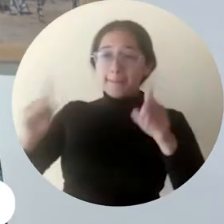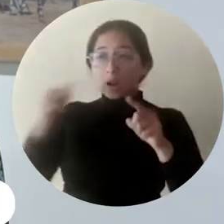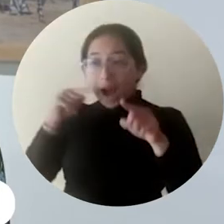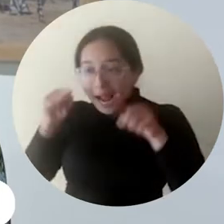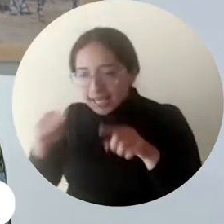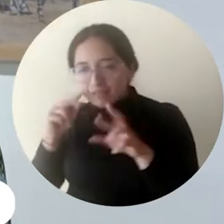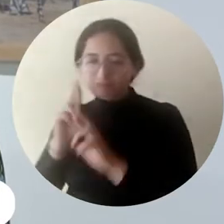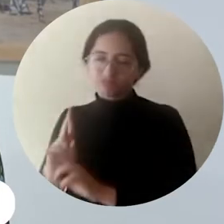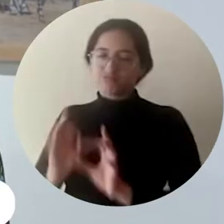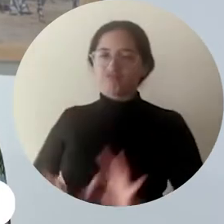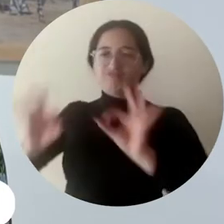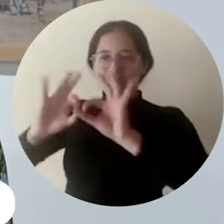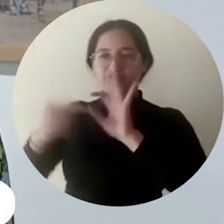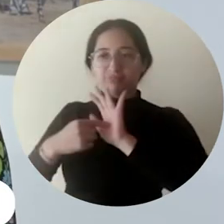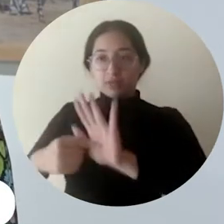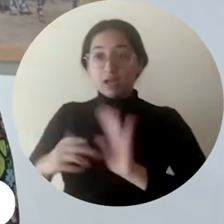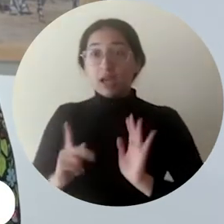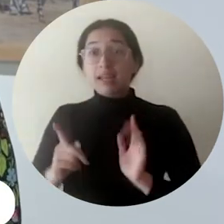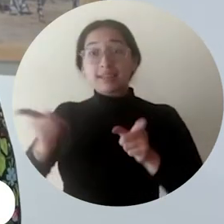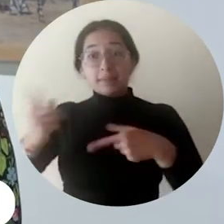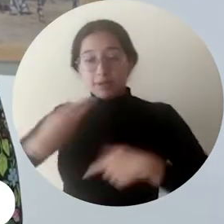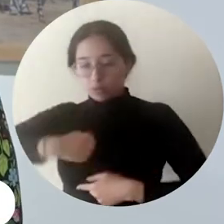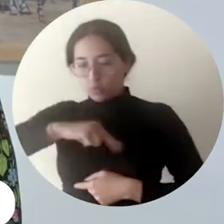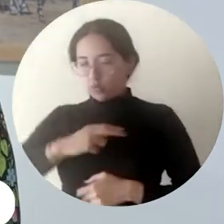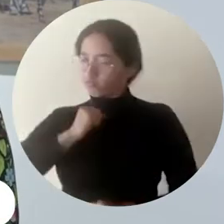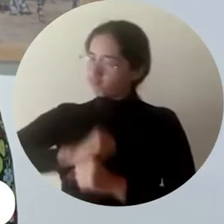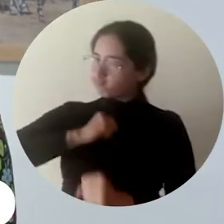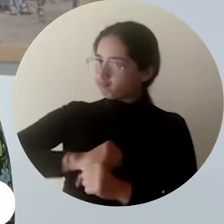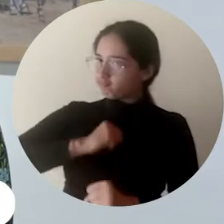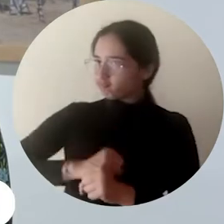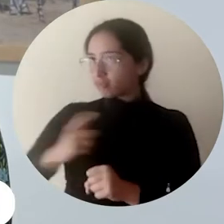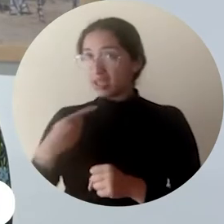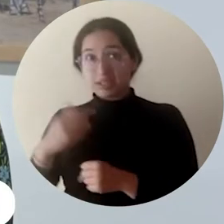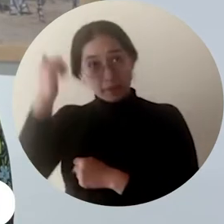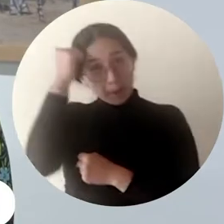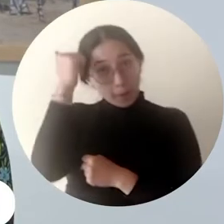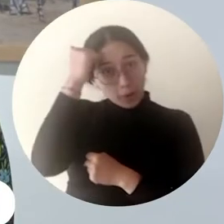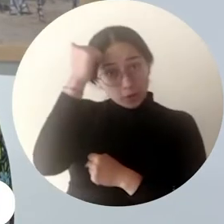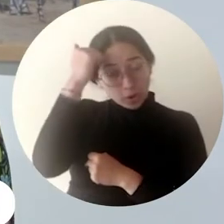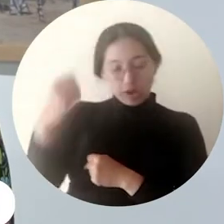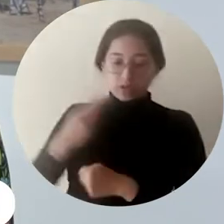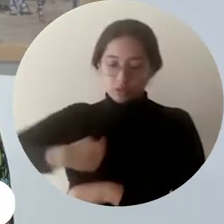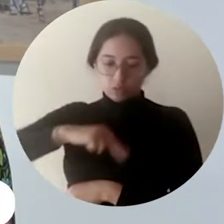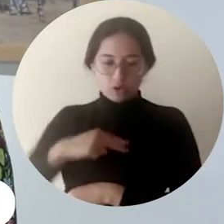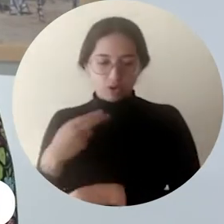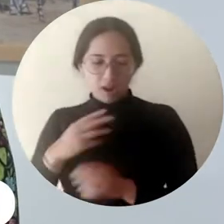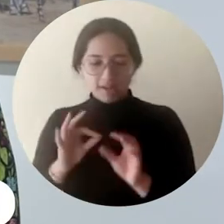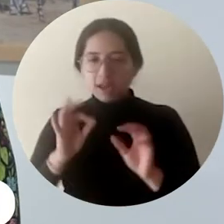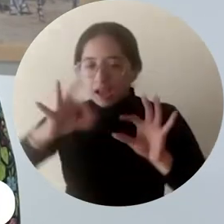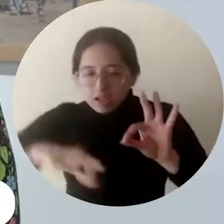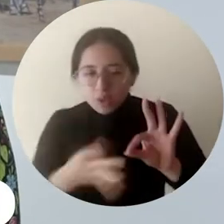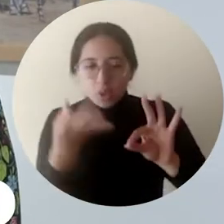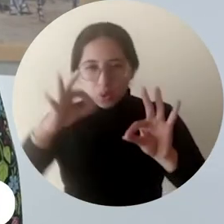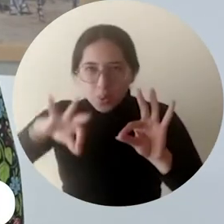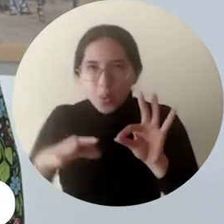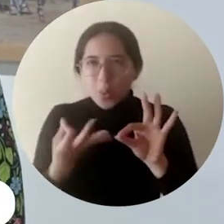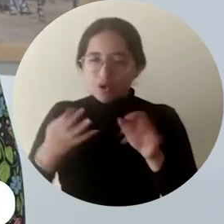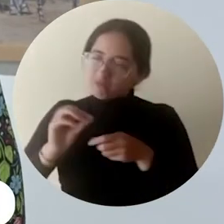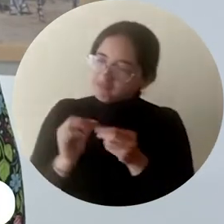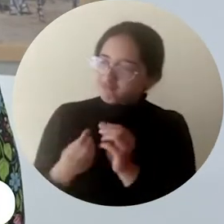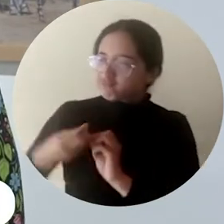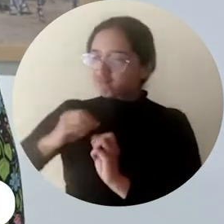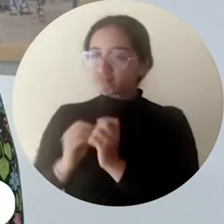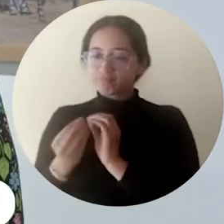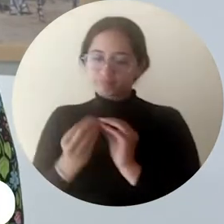valorar el trabajo de las maestras tejedoras, valorar el trabajo también que hacen